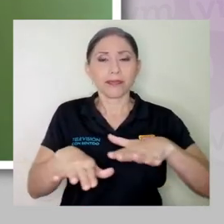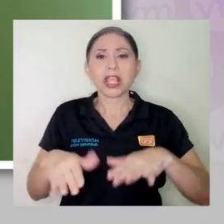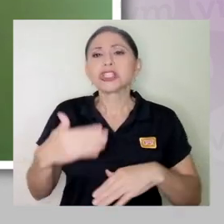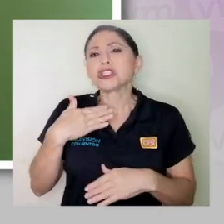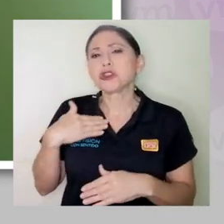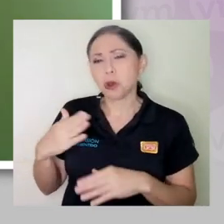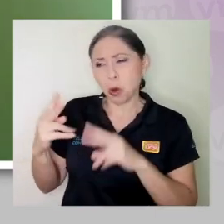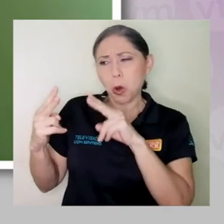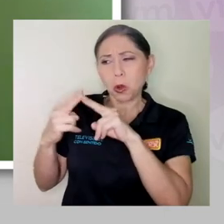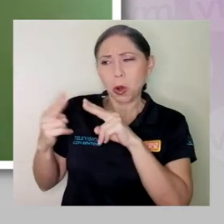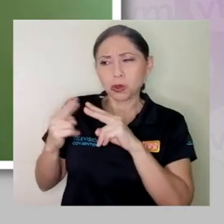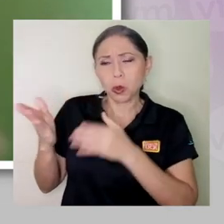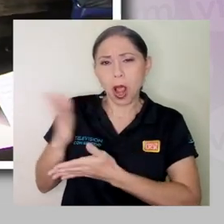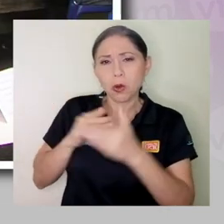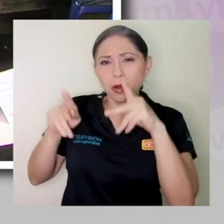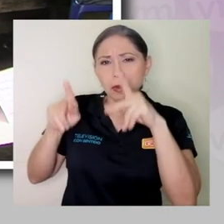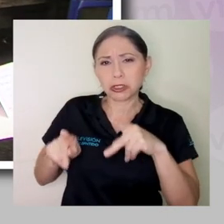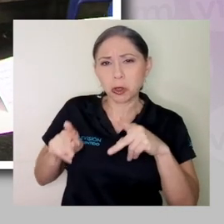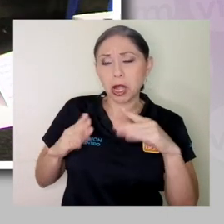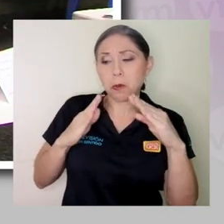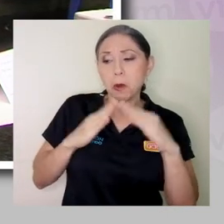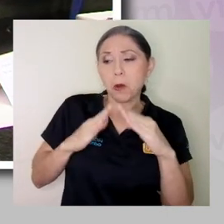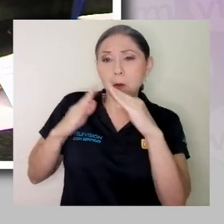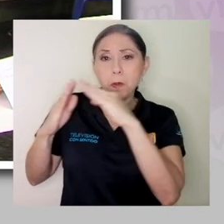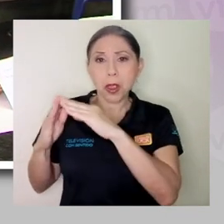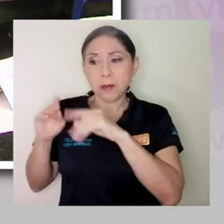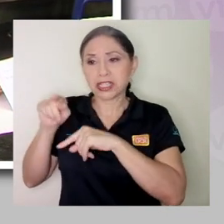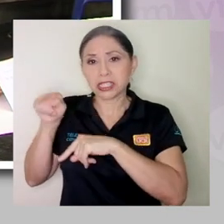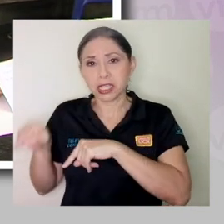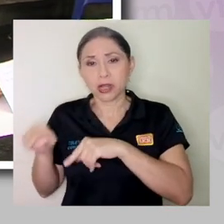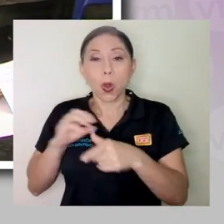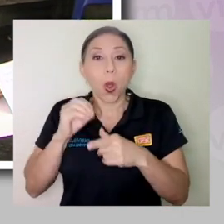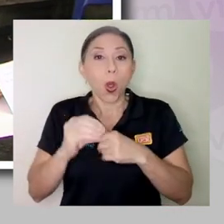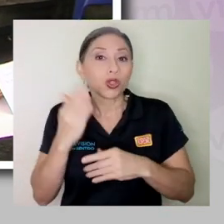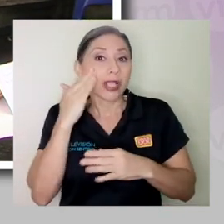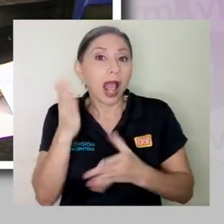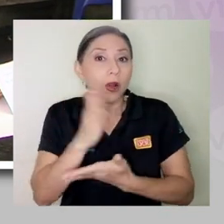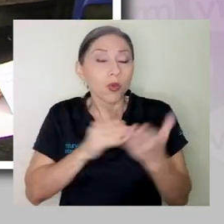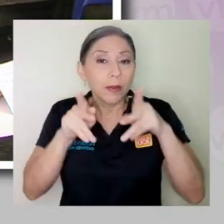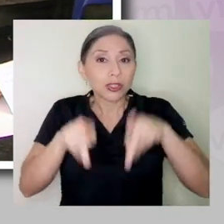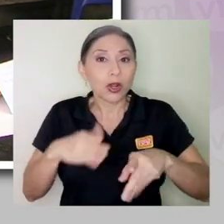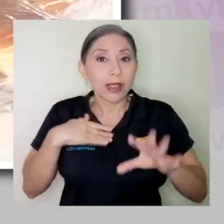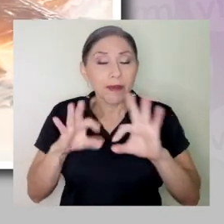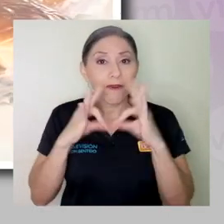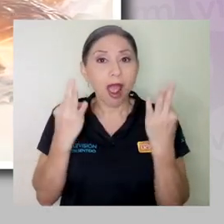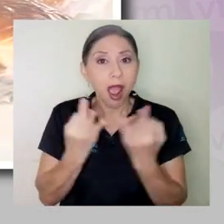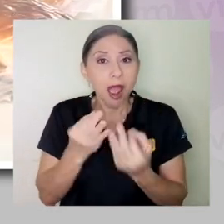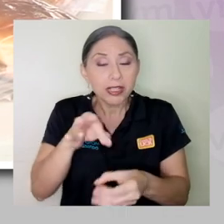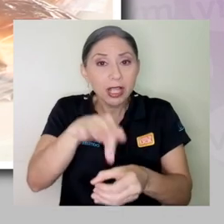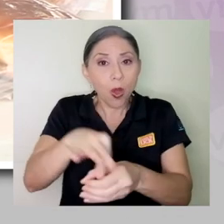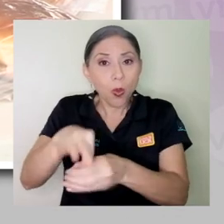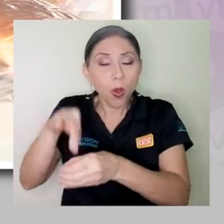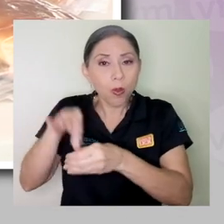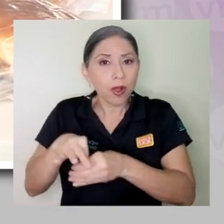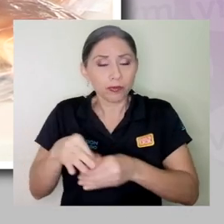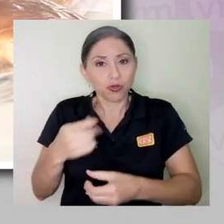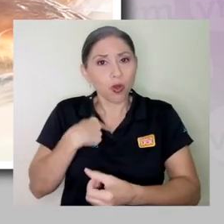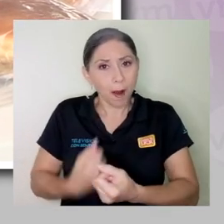conozco de un vecino o sé de algún familiar que está produciendo algún alimento, pues apoyarlo en